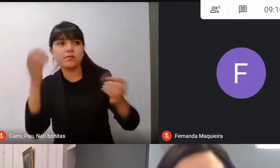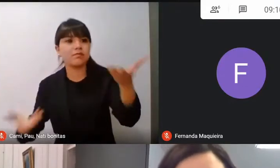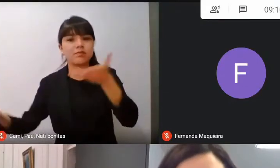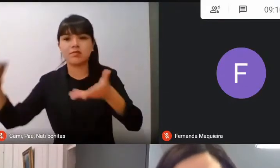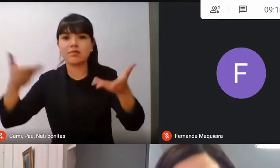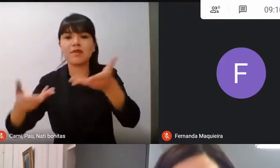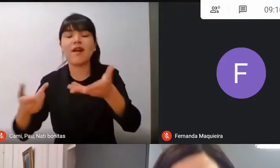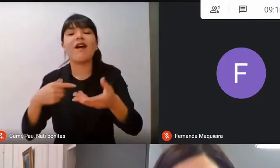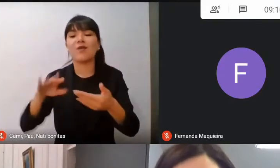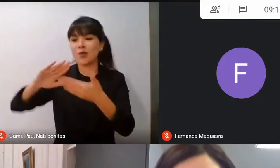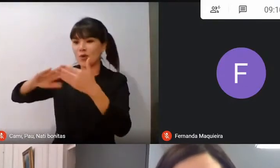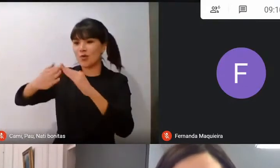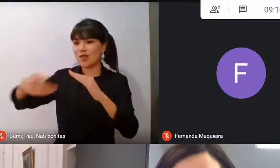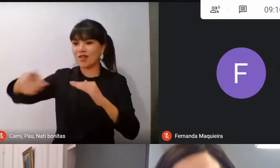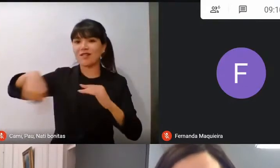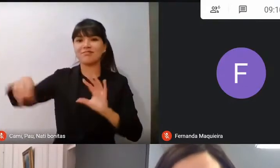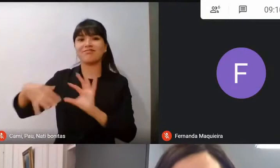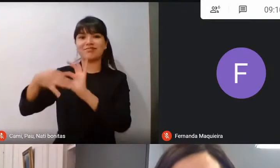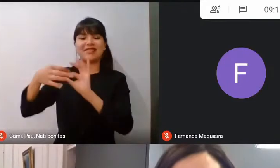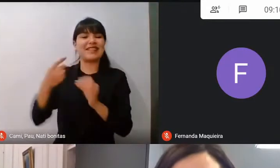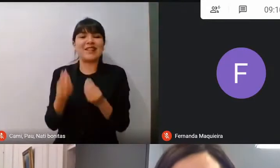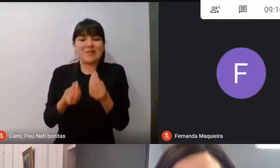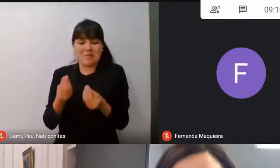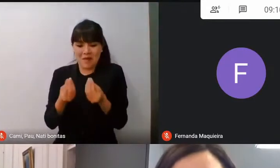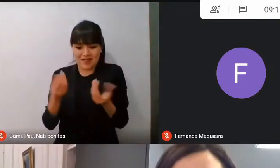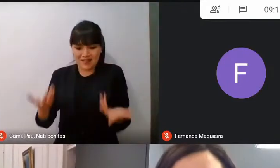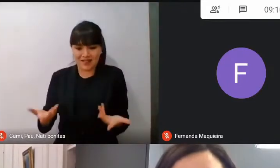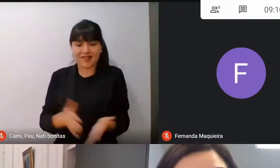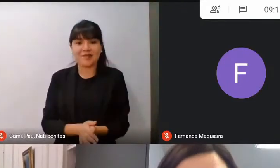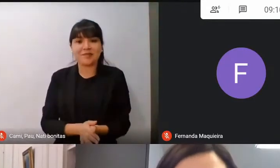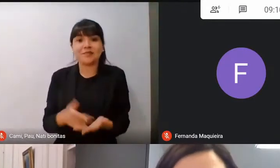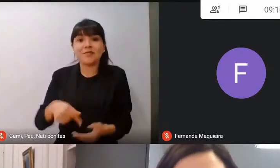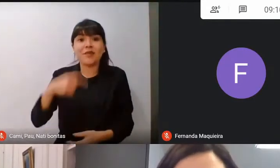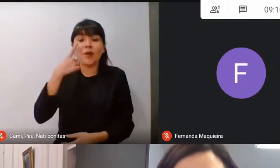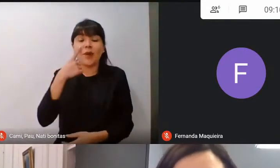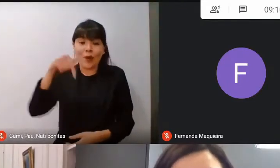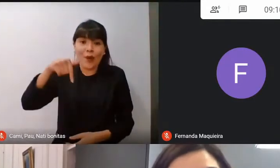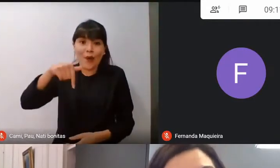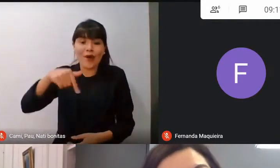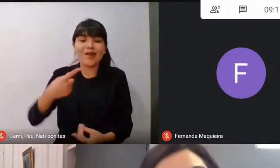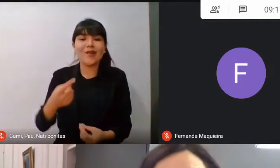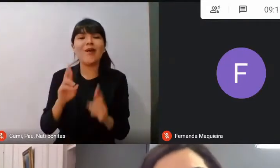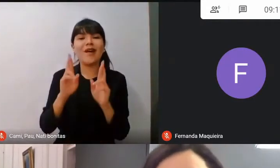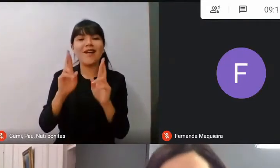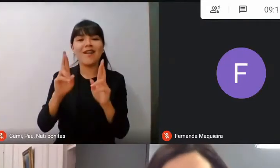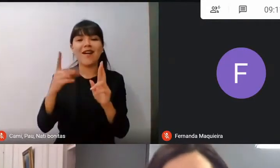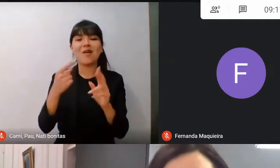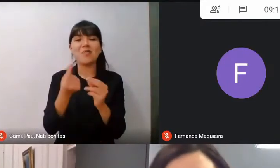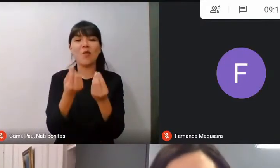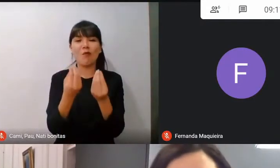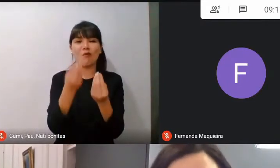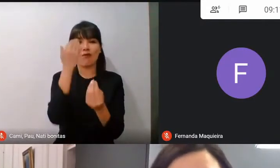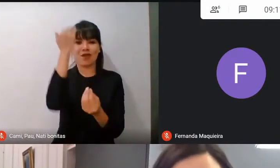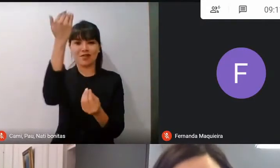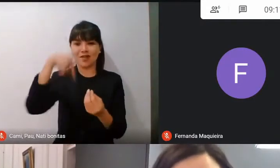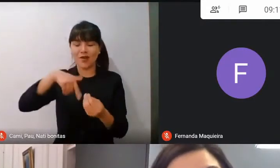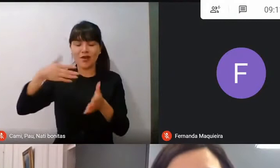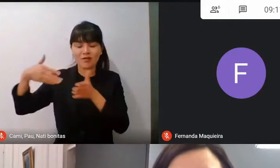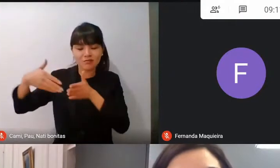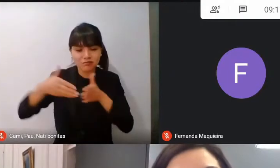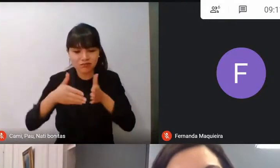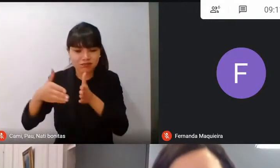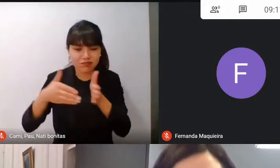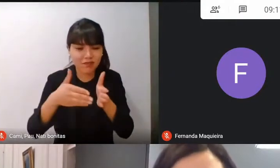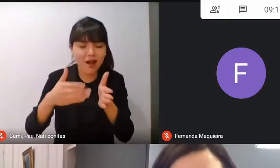espero que este día sea un día que además nos guíe, nos dé una ruta para trabajar juntos